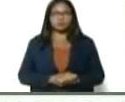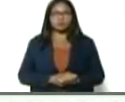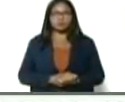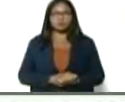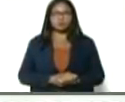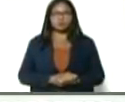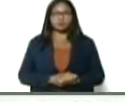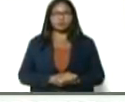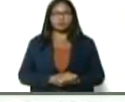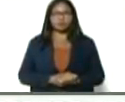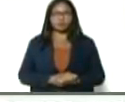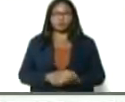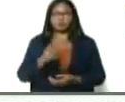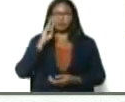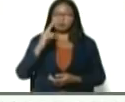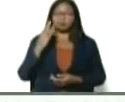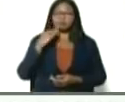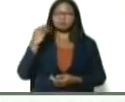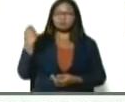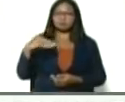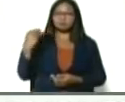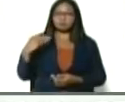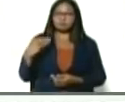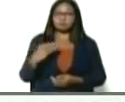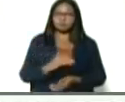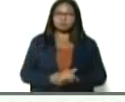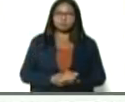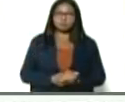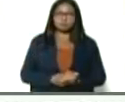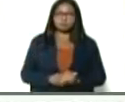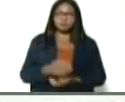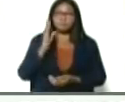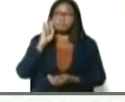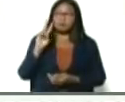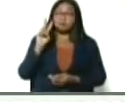Vemos la juventud, vemos a la juventud,